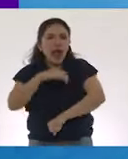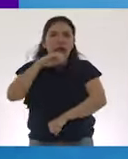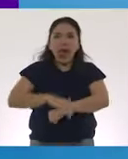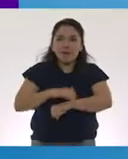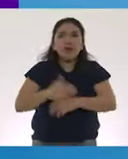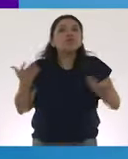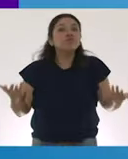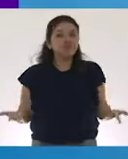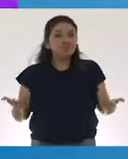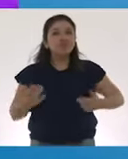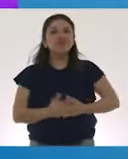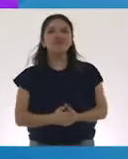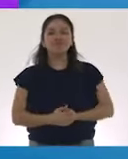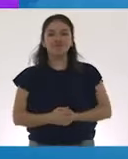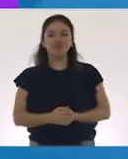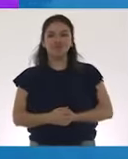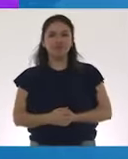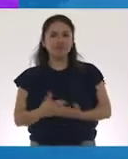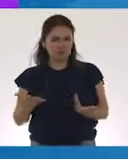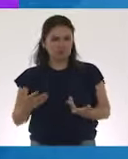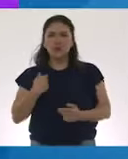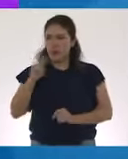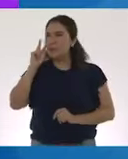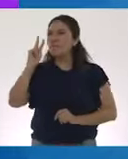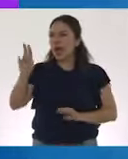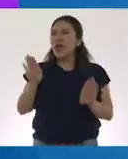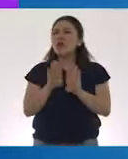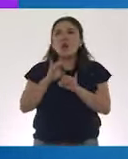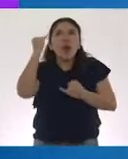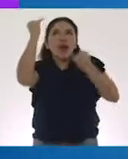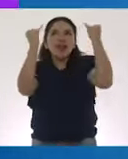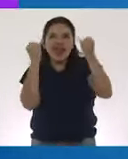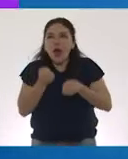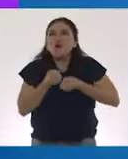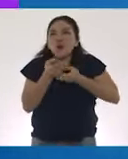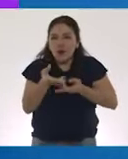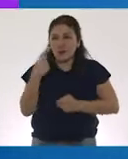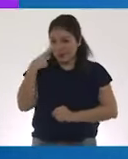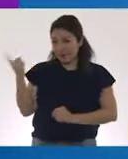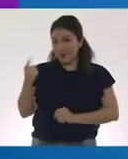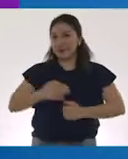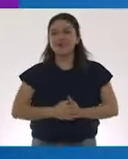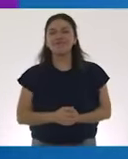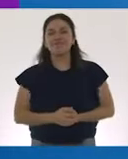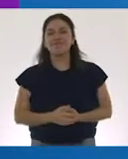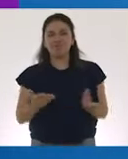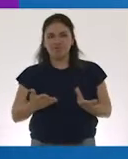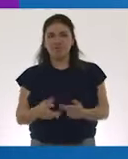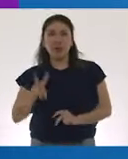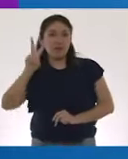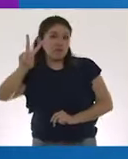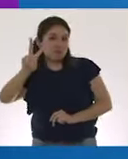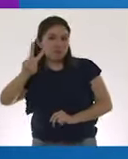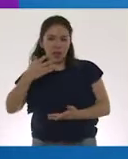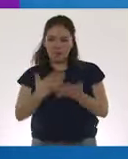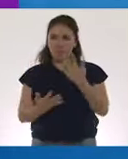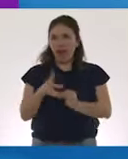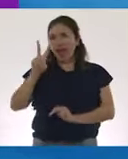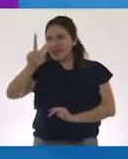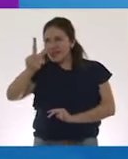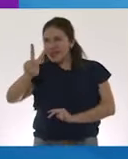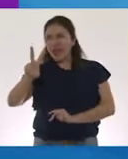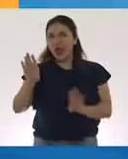y amigos. Te compartimos algunas ideas. Haz señas con los dedos de las manos,